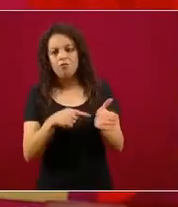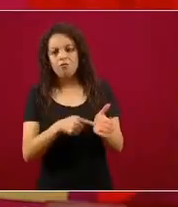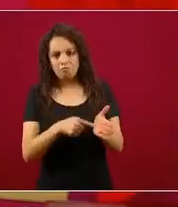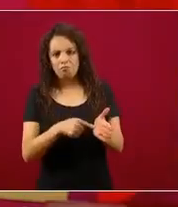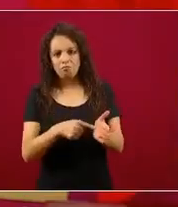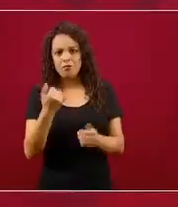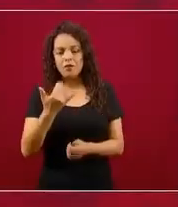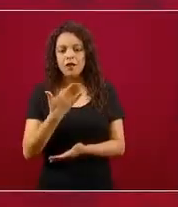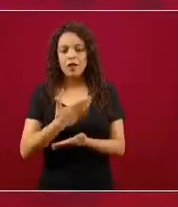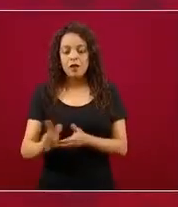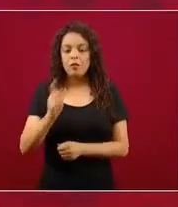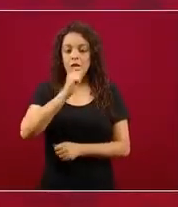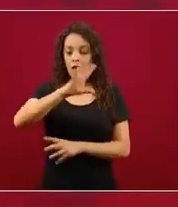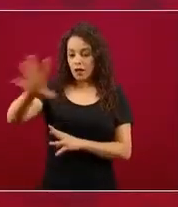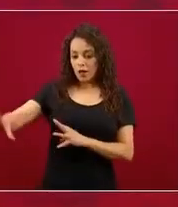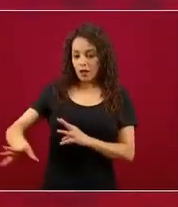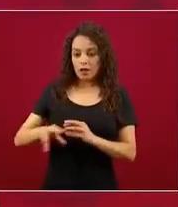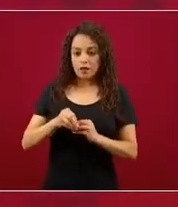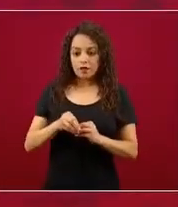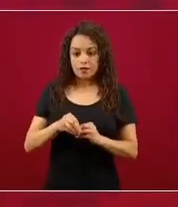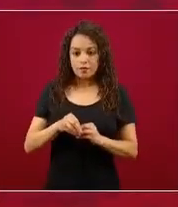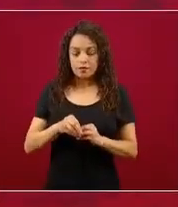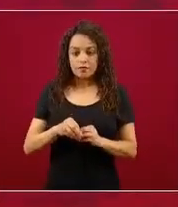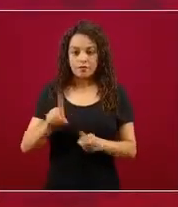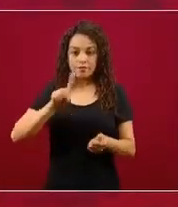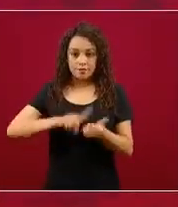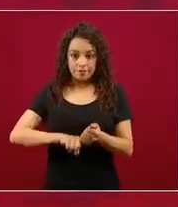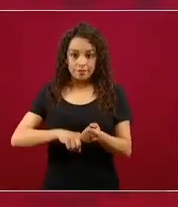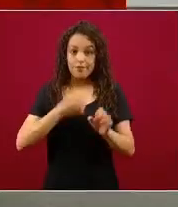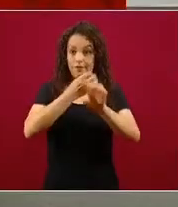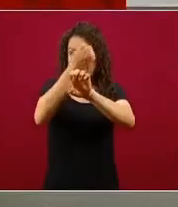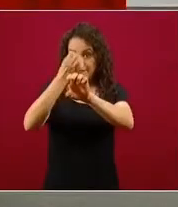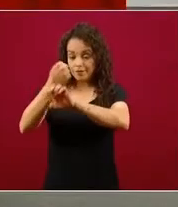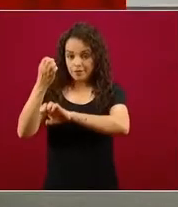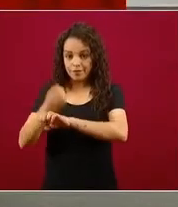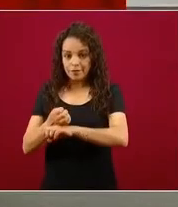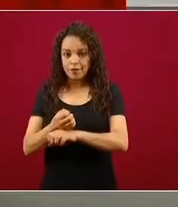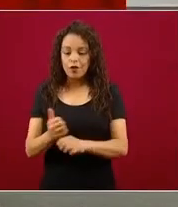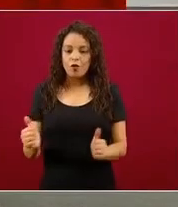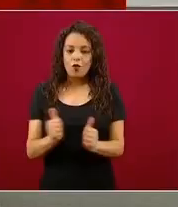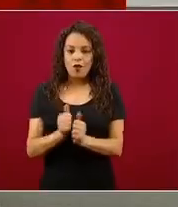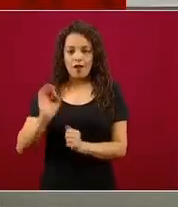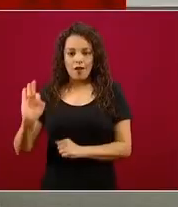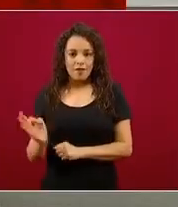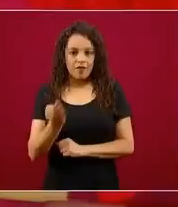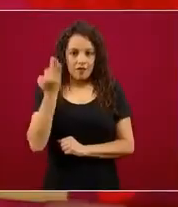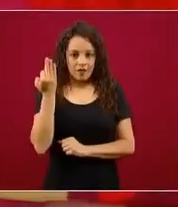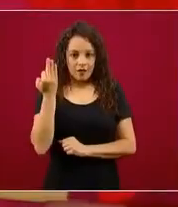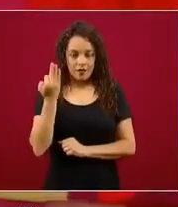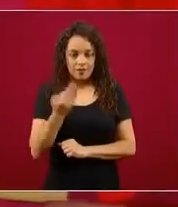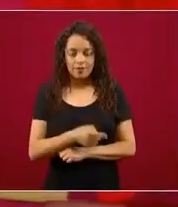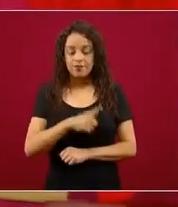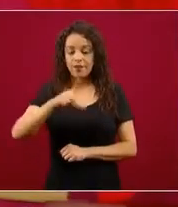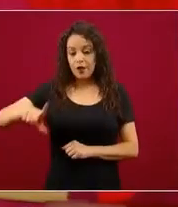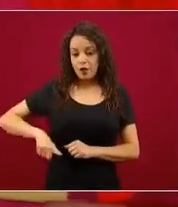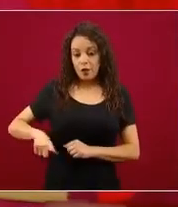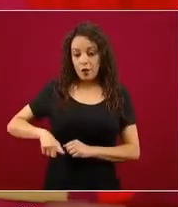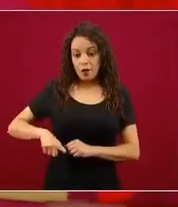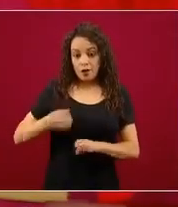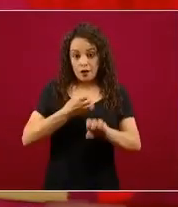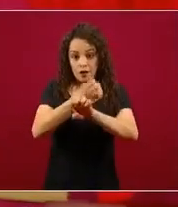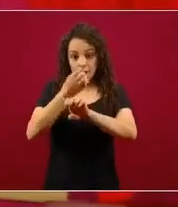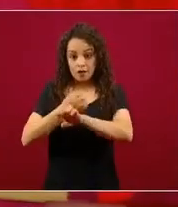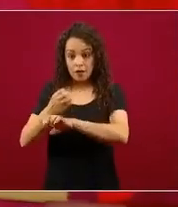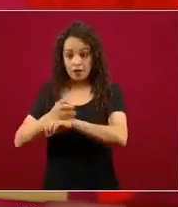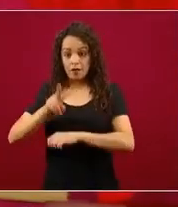capacidades de lo federal y lo estatal. Los gobiernos estatales tienen un reconocimiento